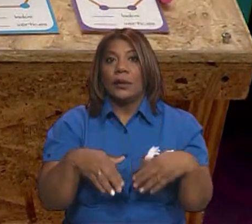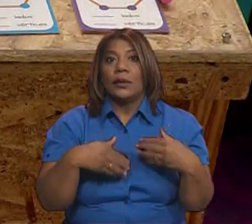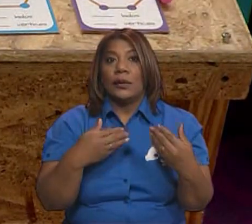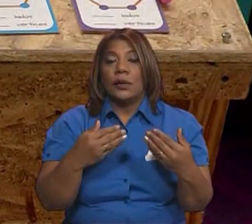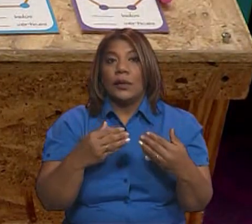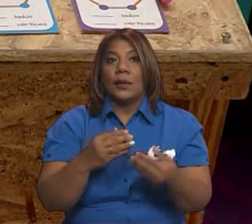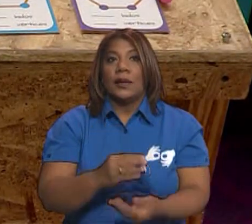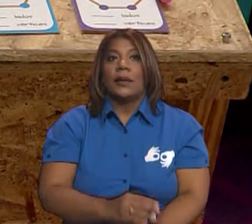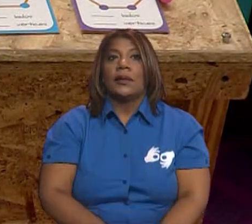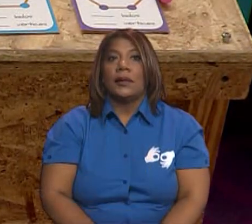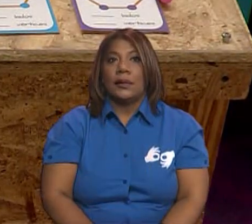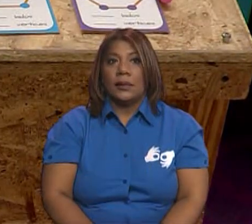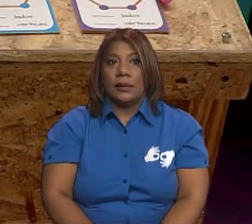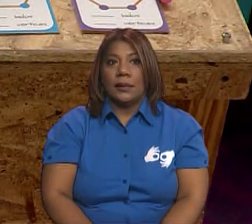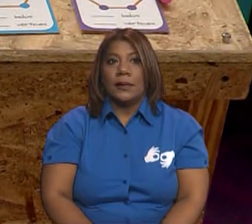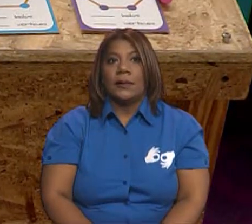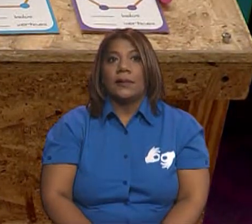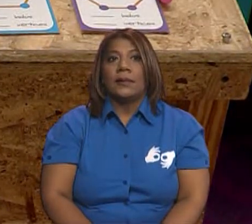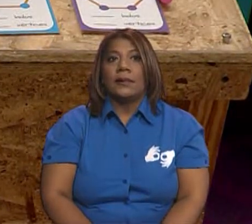unos trocitos de masilla